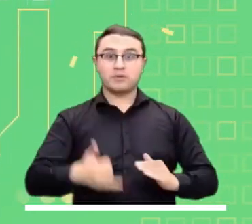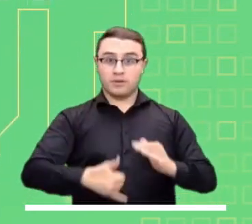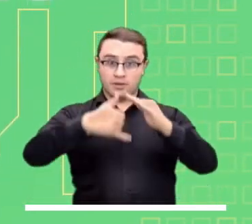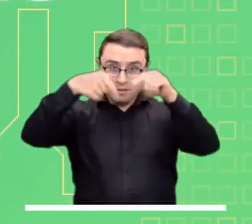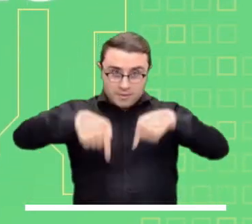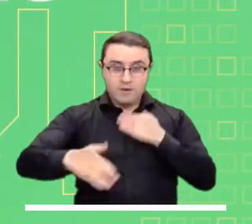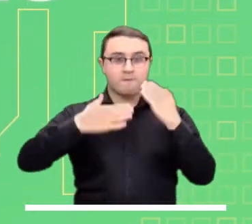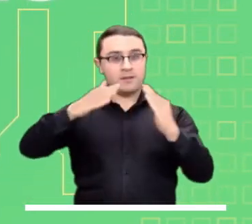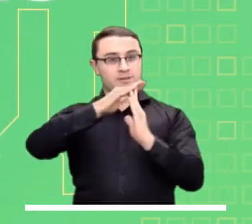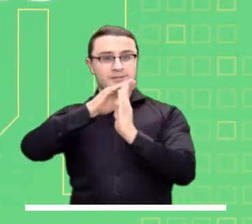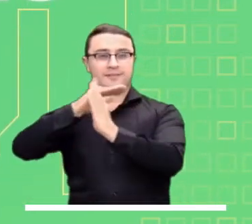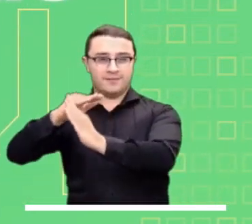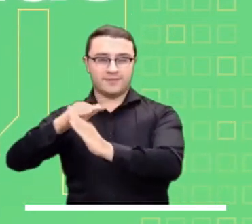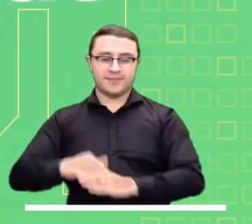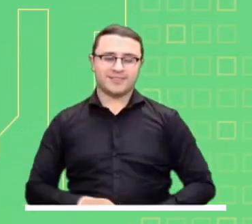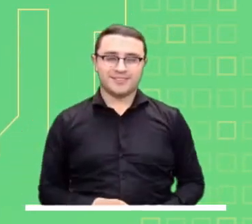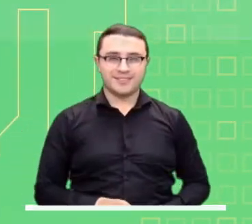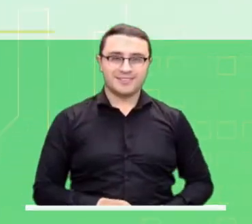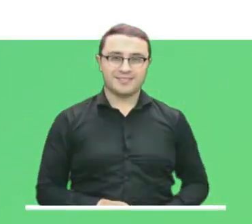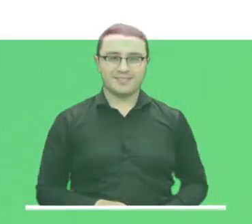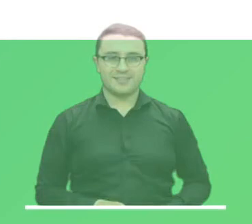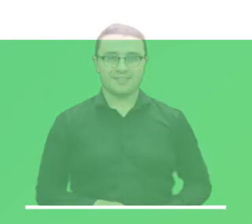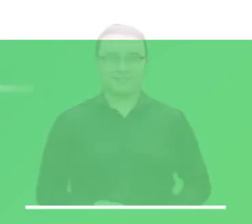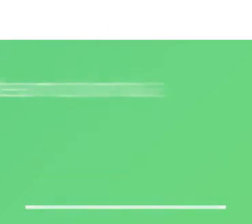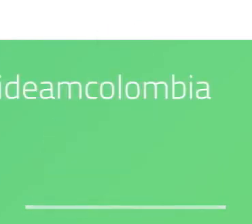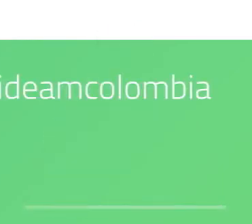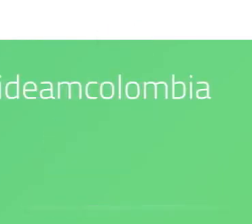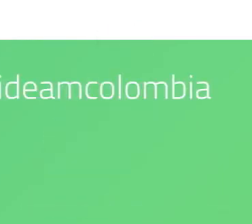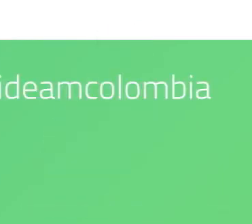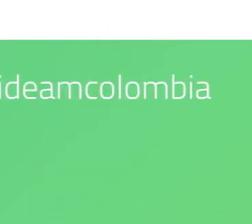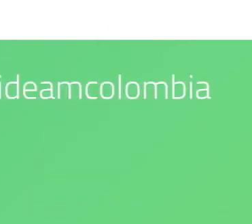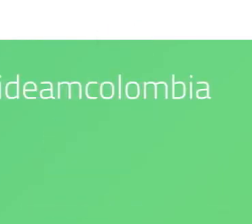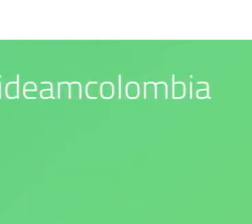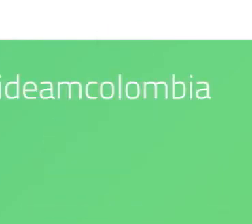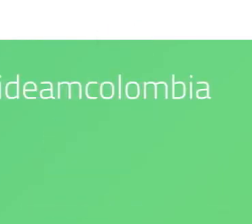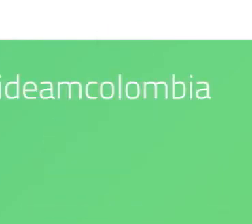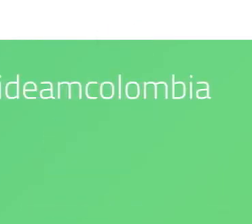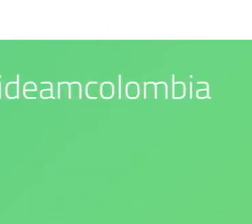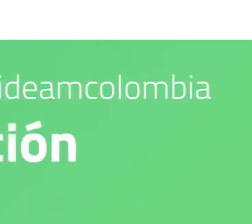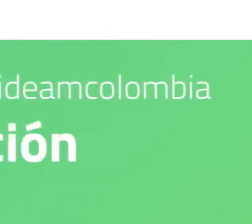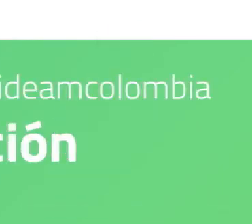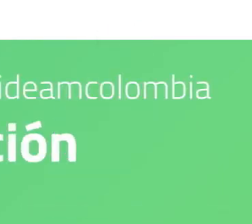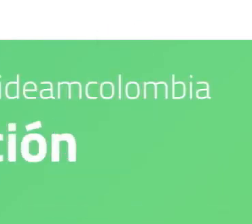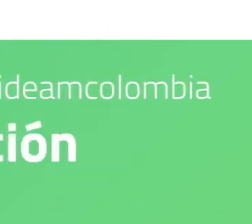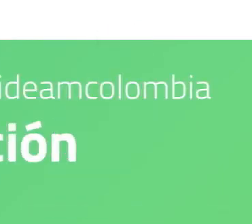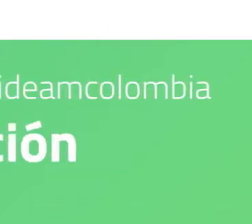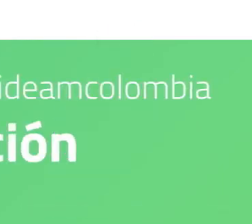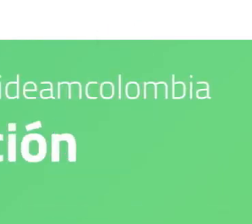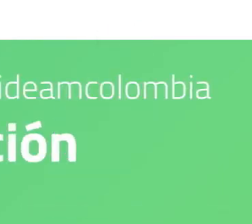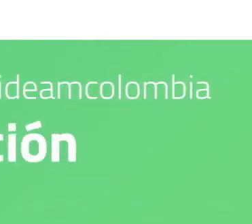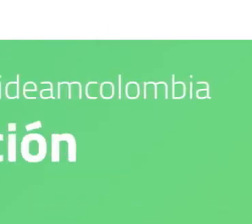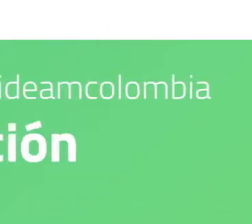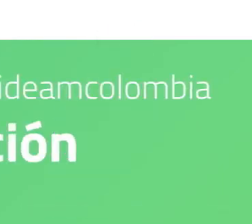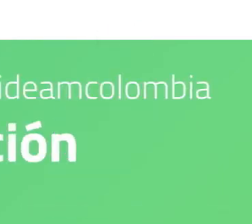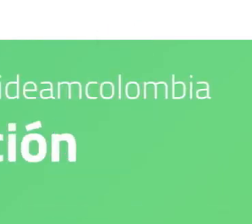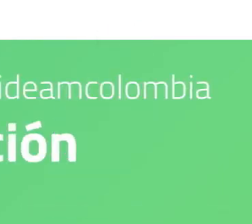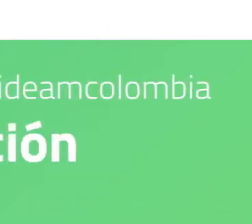esperamos en nuestras redes sociales. Nuestro compromiso es con el medio ambiente. IDEAM es confianza y prevención.